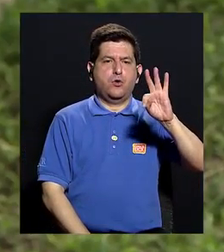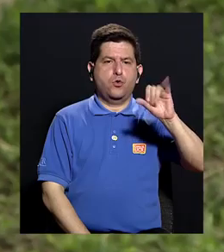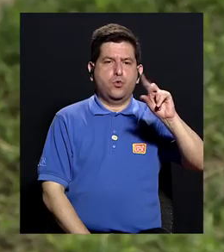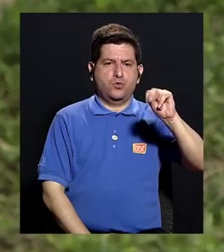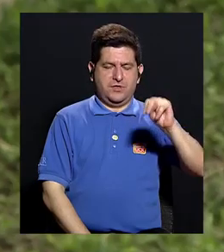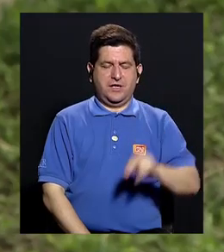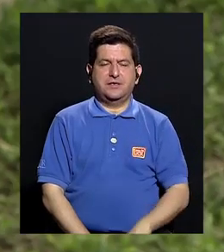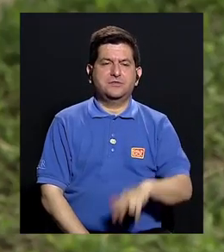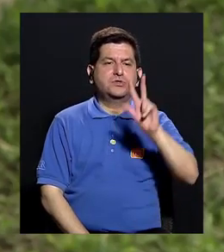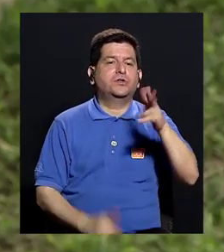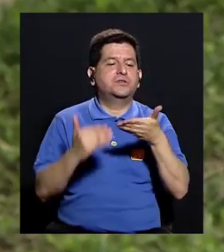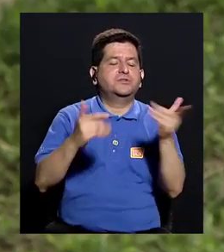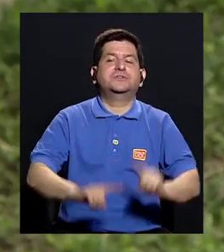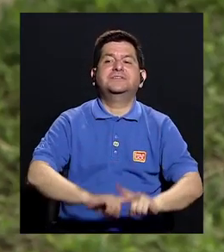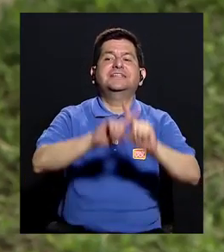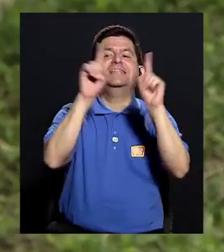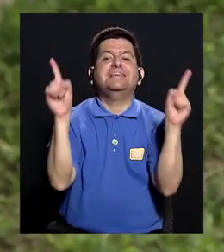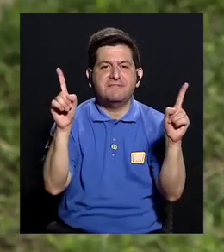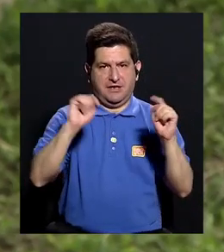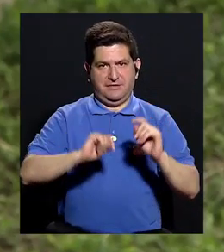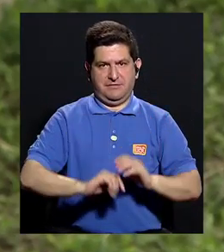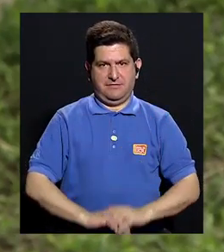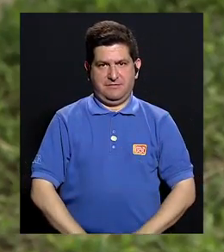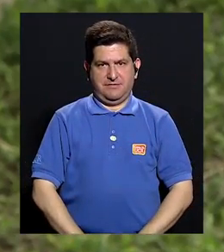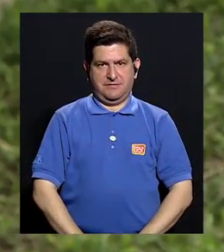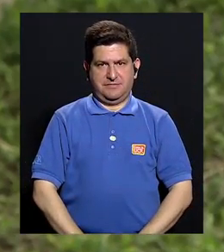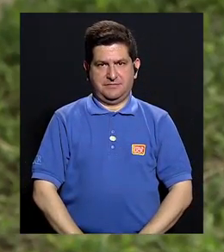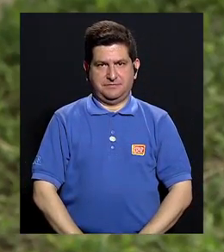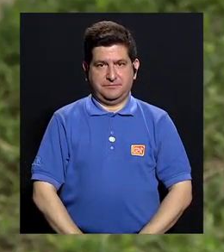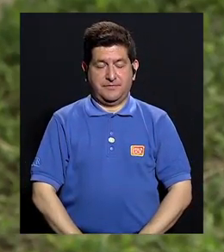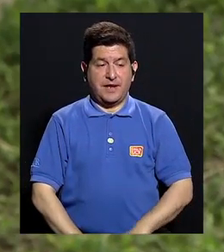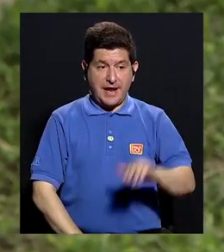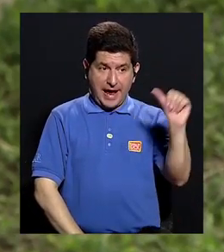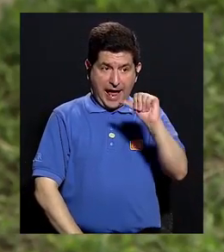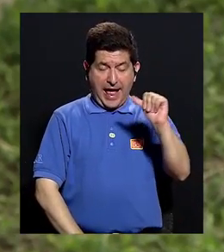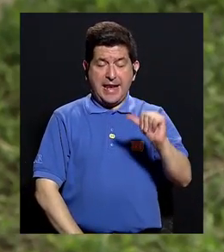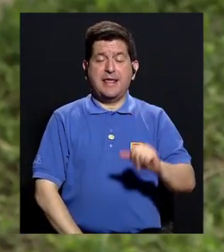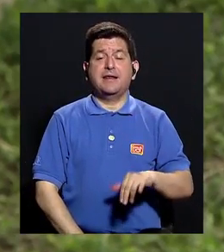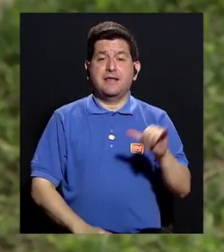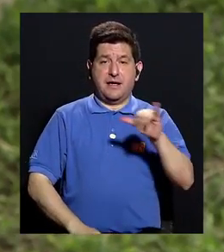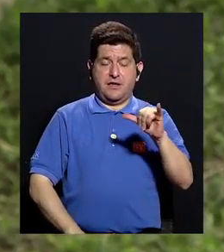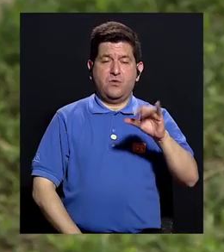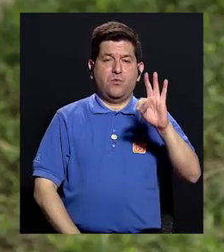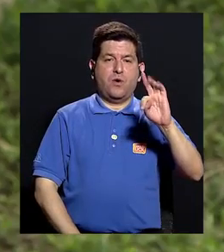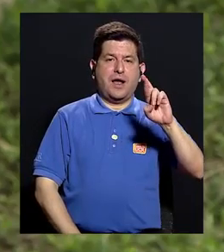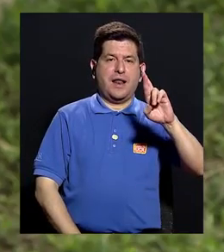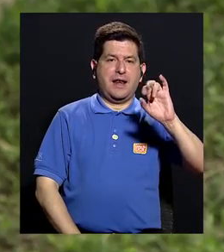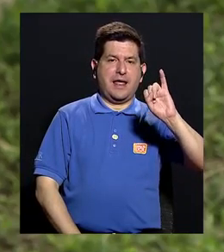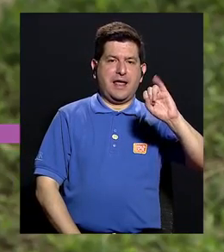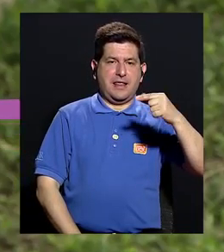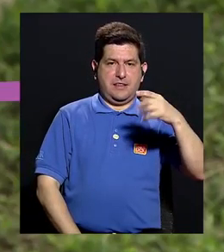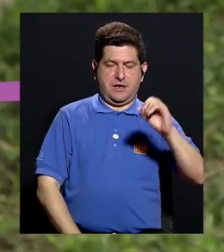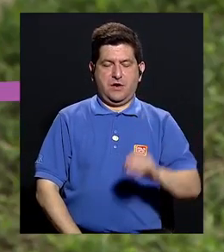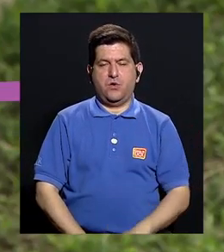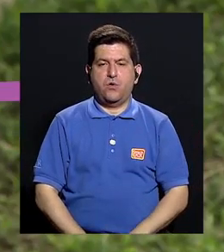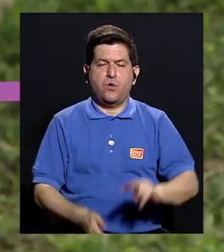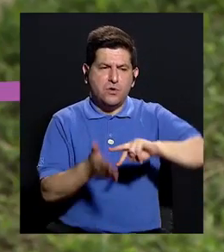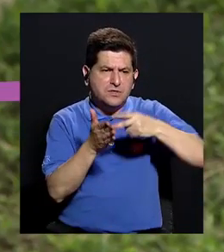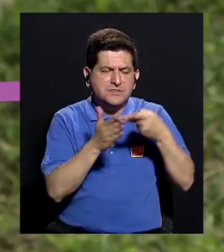son dos cosas o tres cosas diferentes. Y hay alergia al trigo también, ¿verdad? Entonces, como les dije, hay